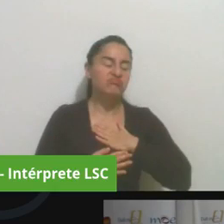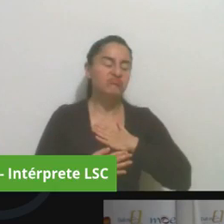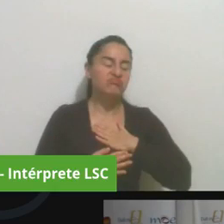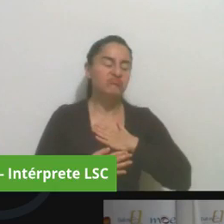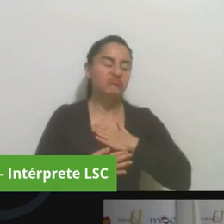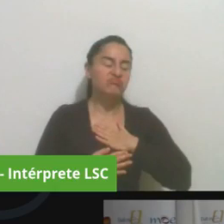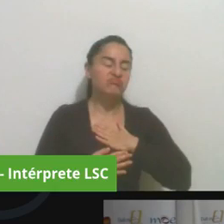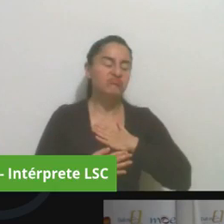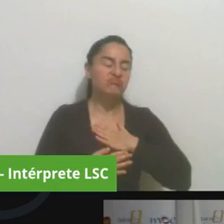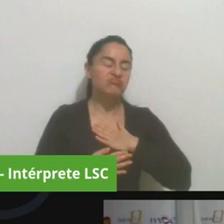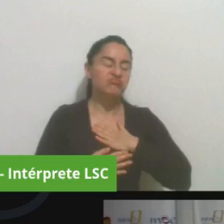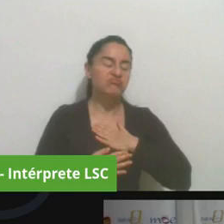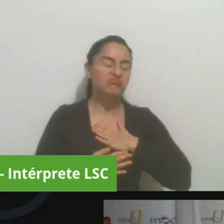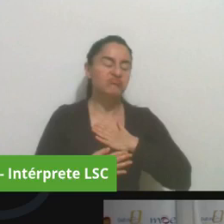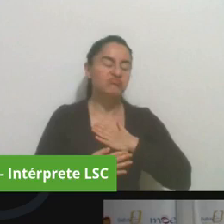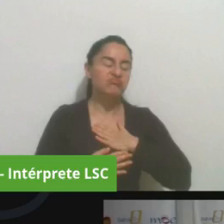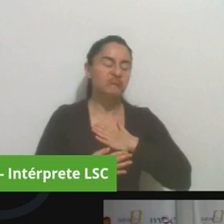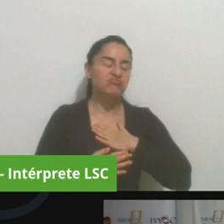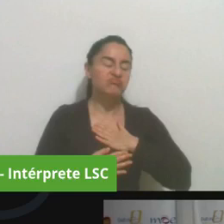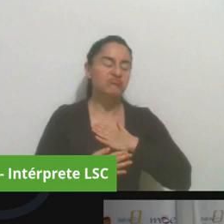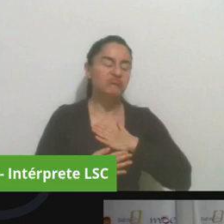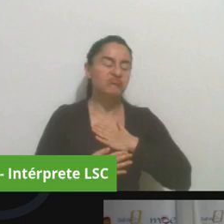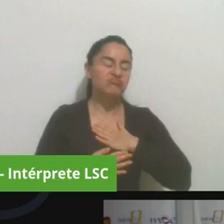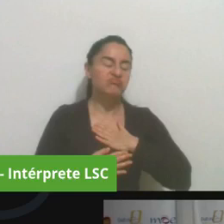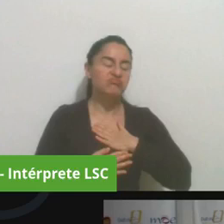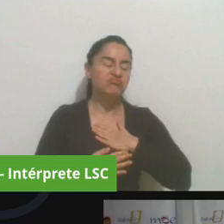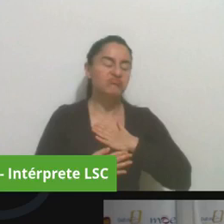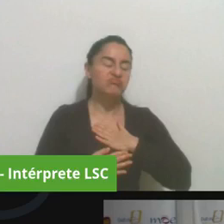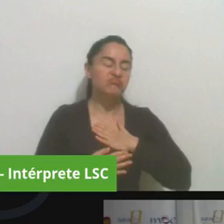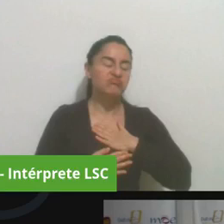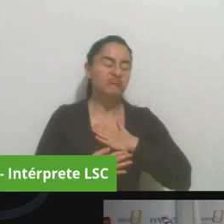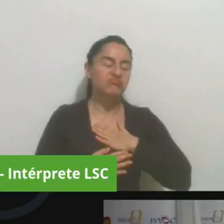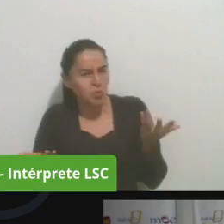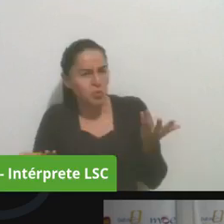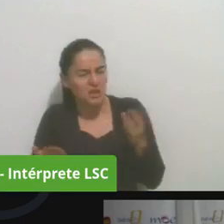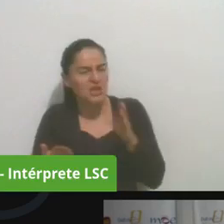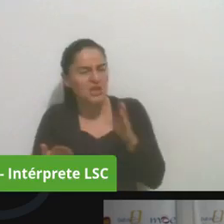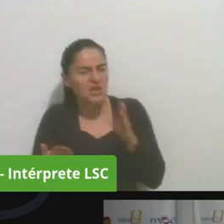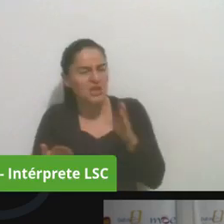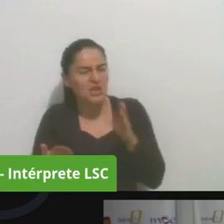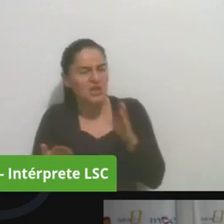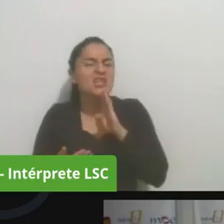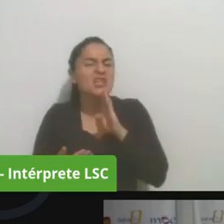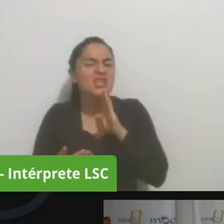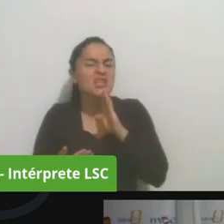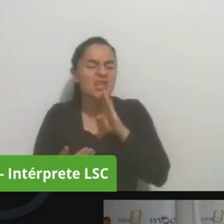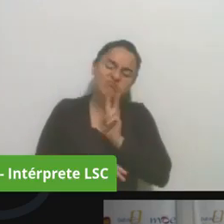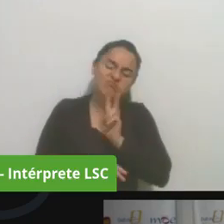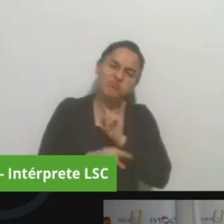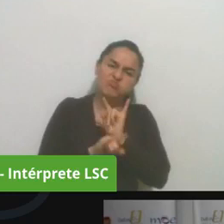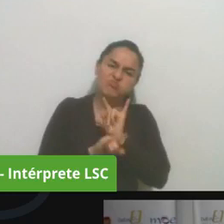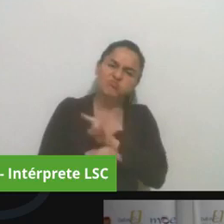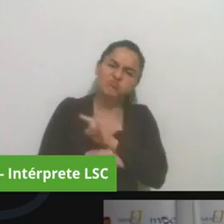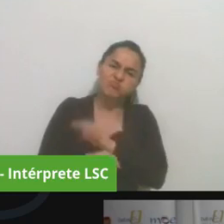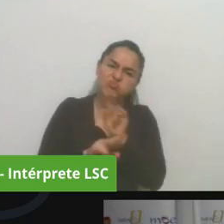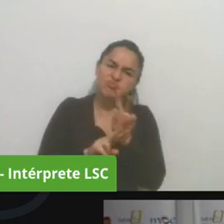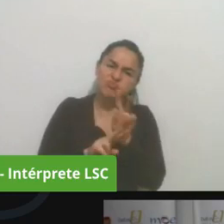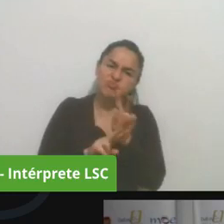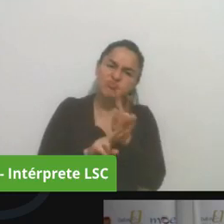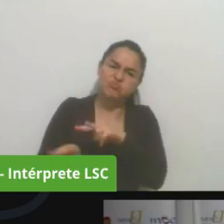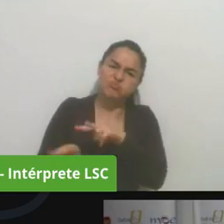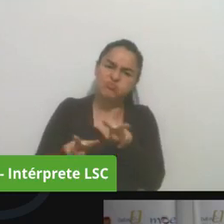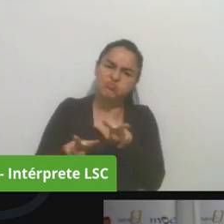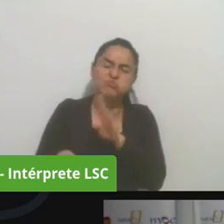tenemos el sistema el sistema lo que nos permite es ir identificando porque tiene una forma en que se